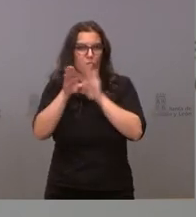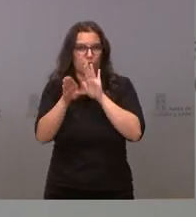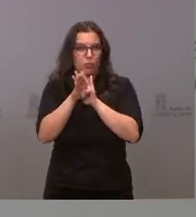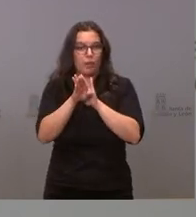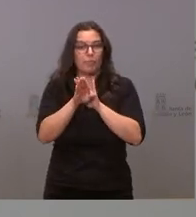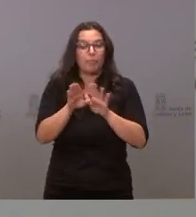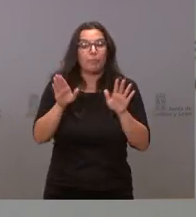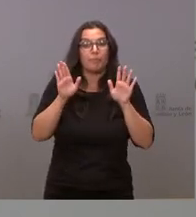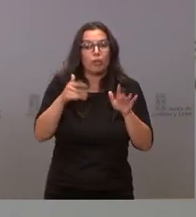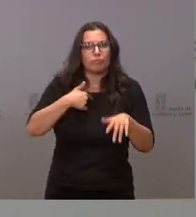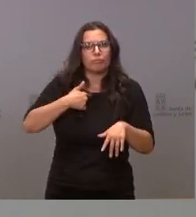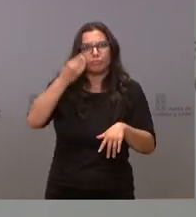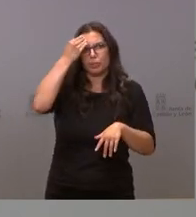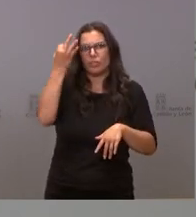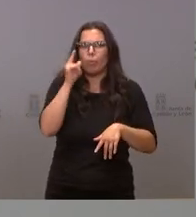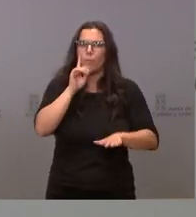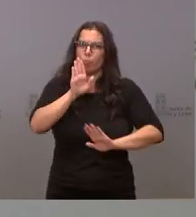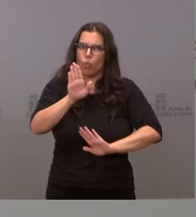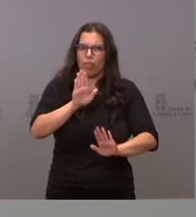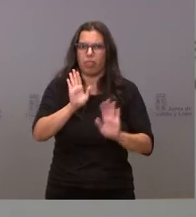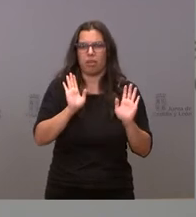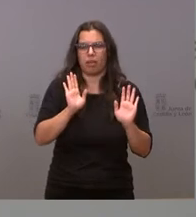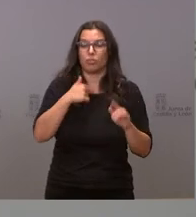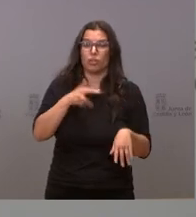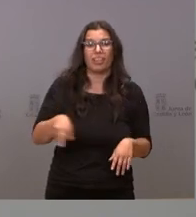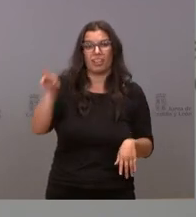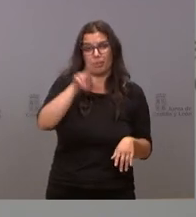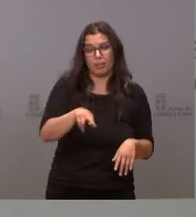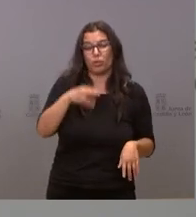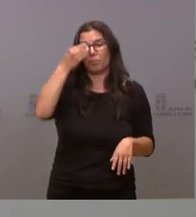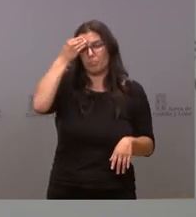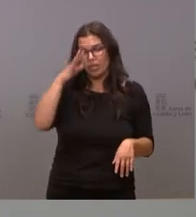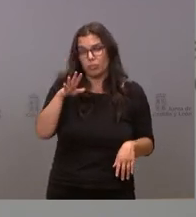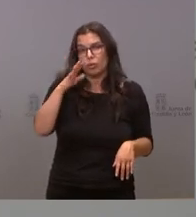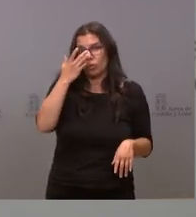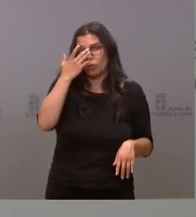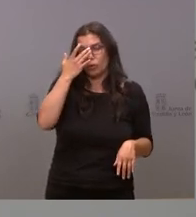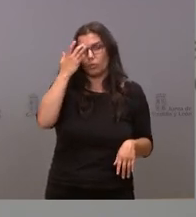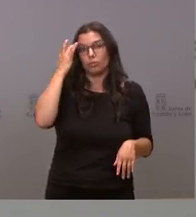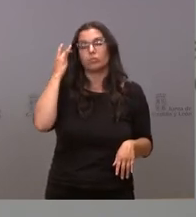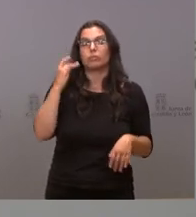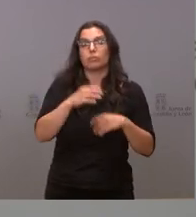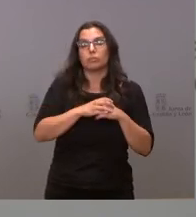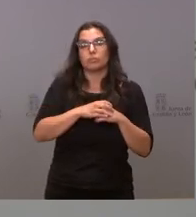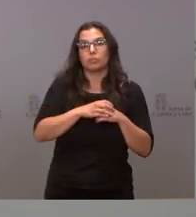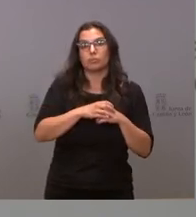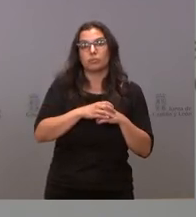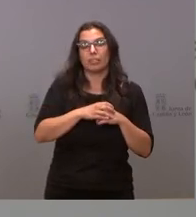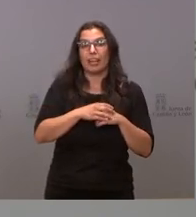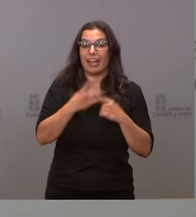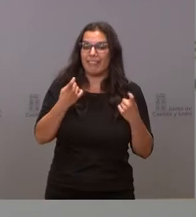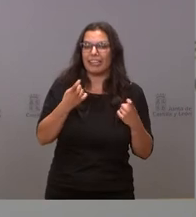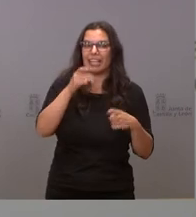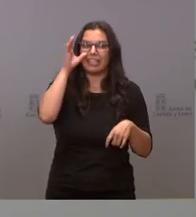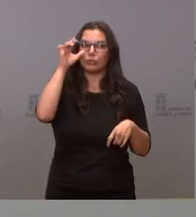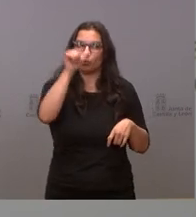por tanto, actuar con prudencia. Vuelvo a insistir, creo que el haber escuchado el criterio